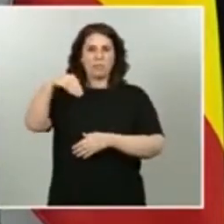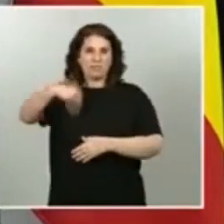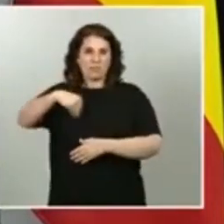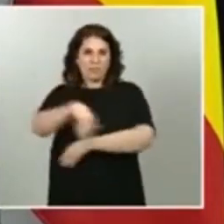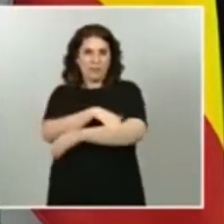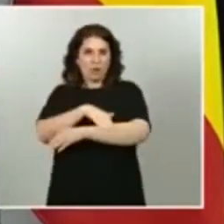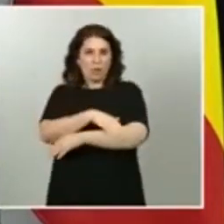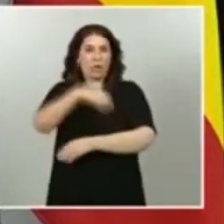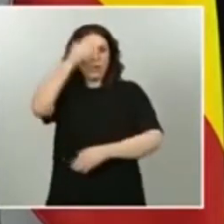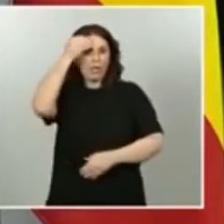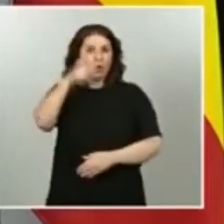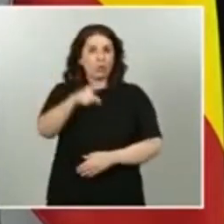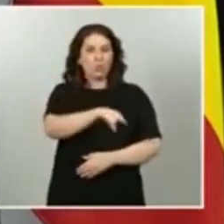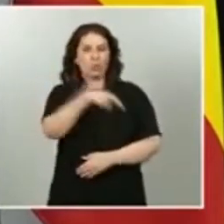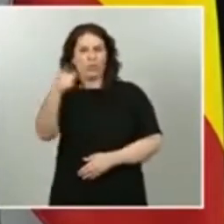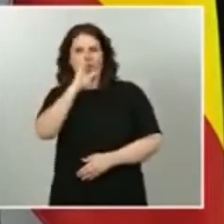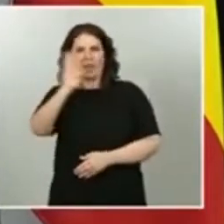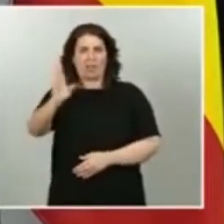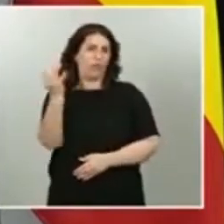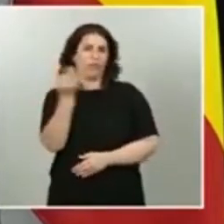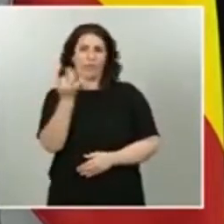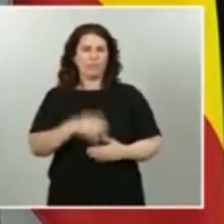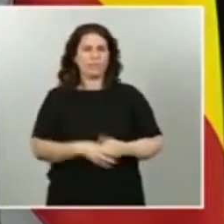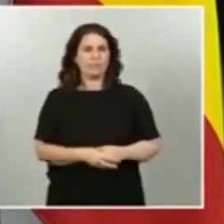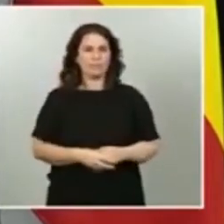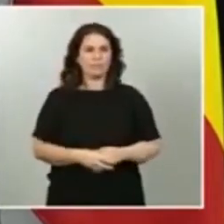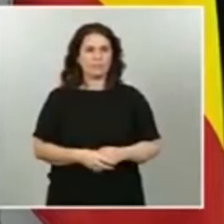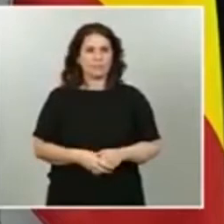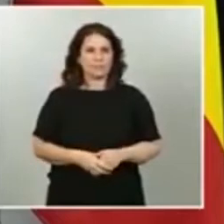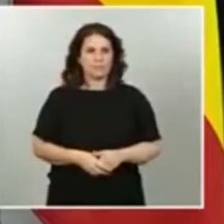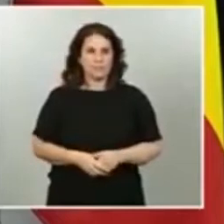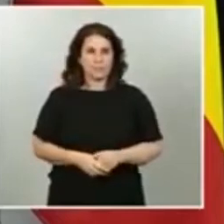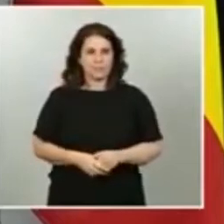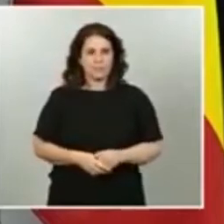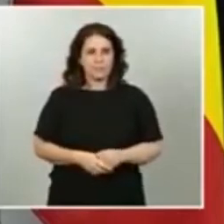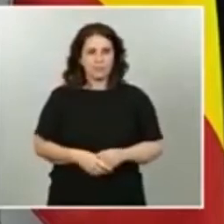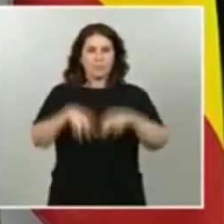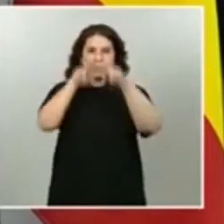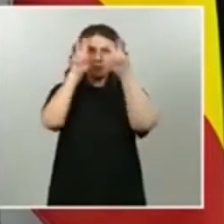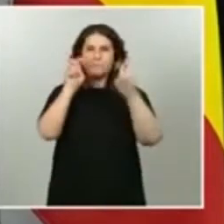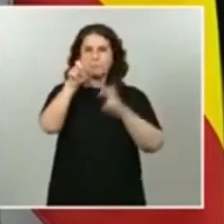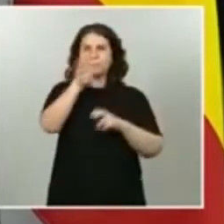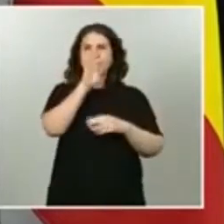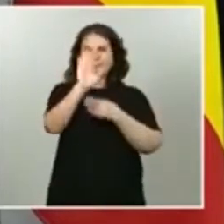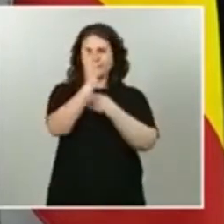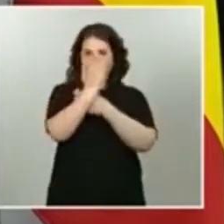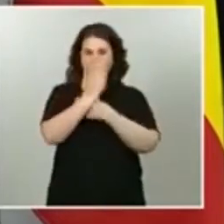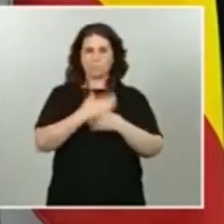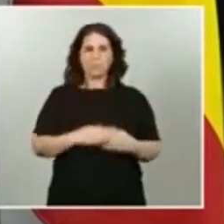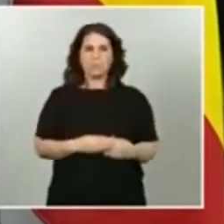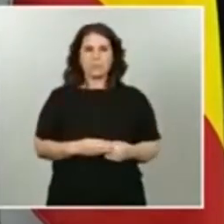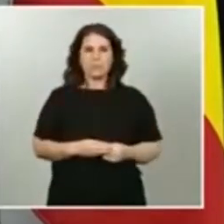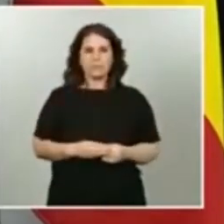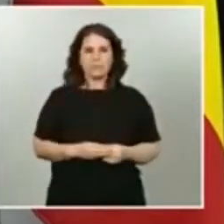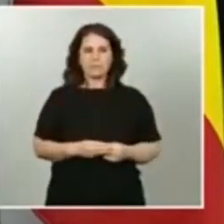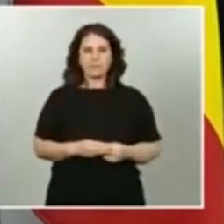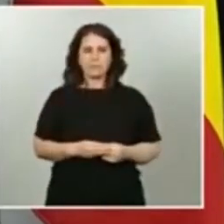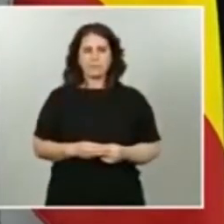del Gobierno. En lo que respecta a los temas que usted plantea, hay una serie de hechos